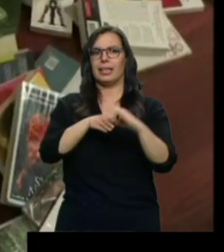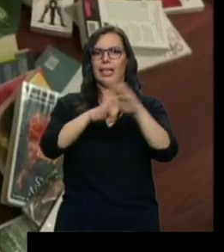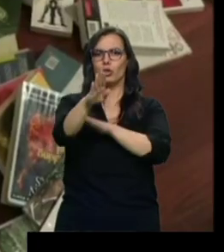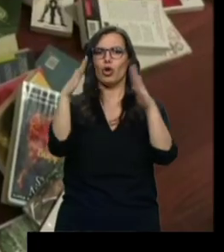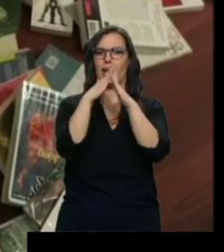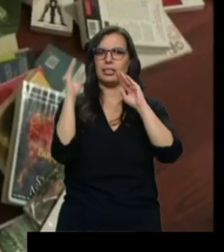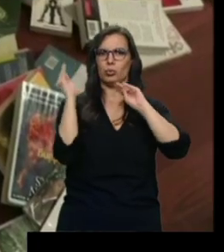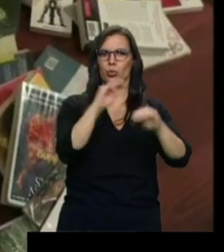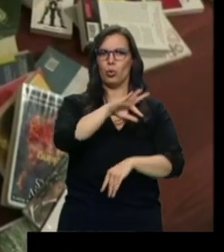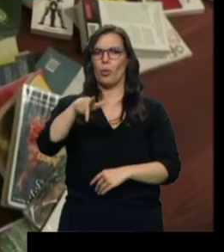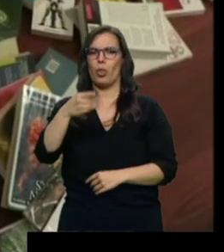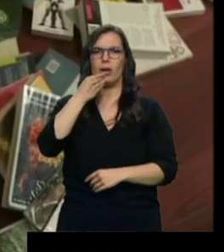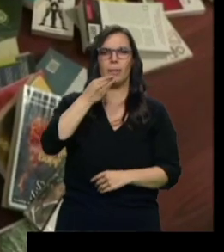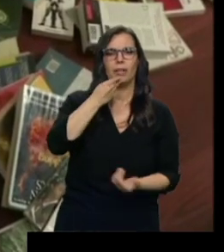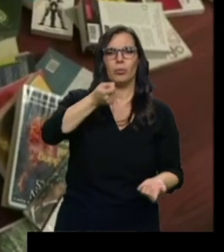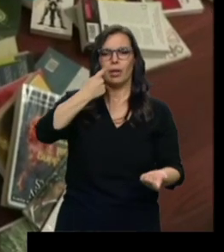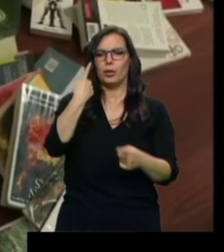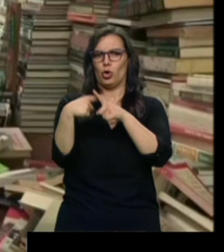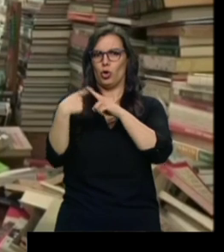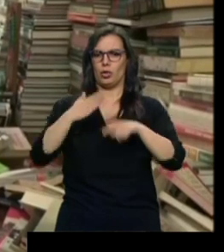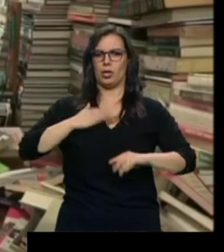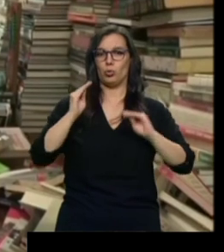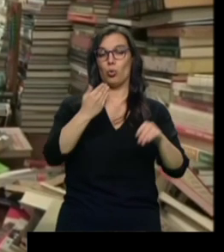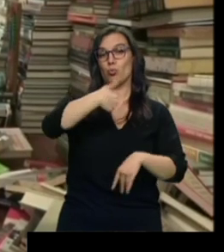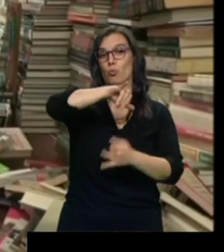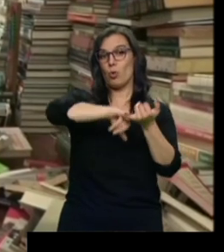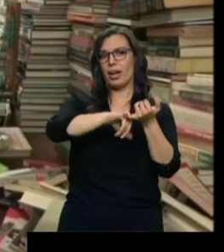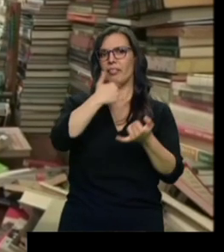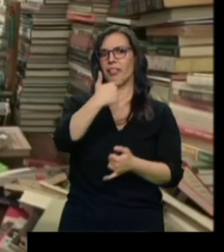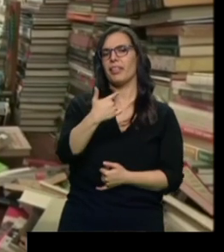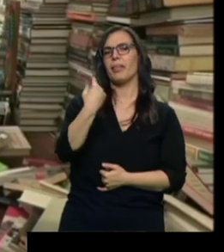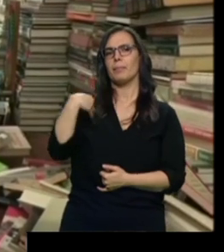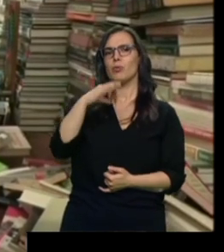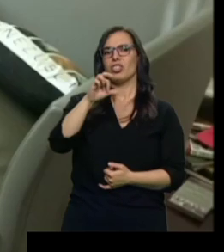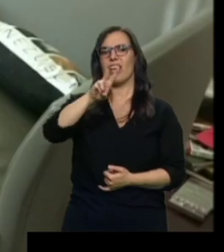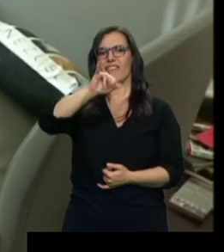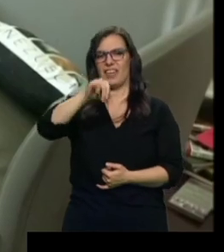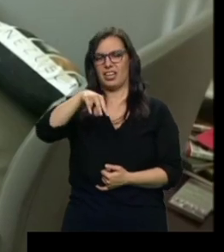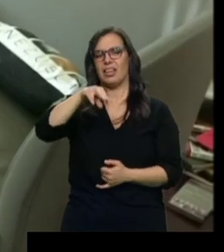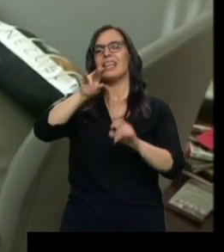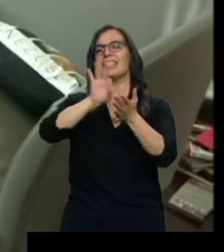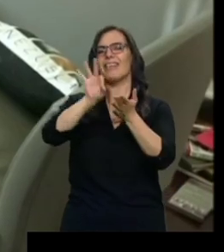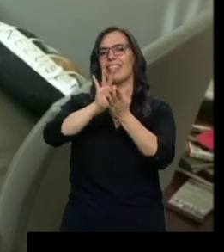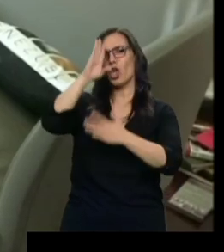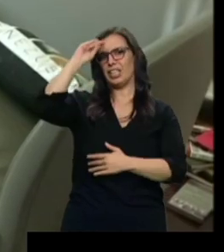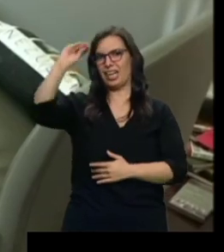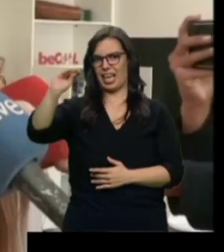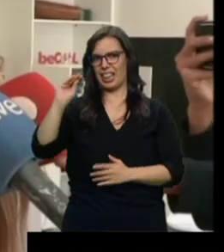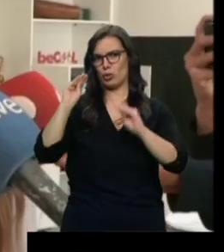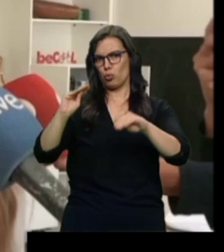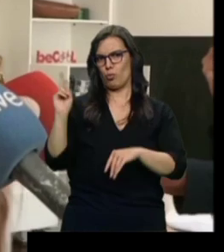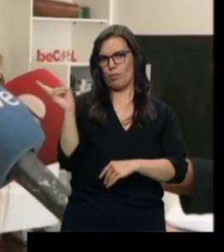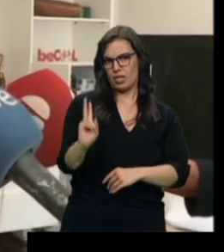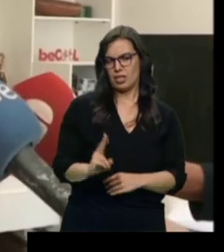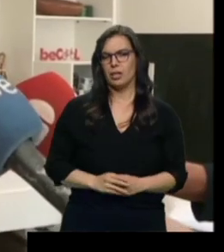alimentos y varias de sus pertenencias. Su mujer Lilian Tintori denuncia que han sido miembros del SEBIN, el servicio de inteligencia venezolano.